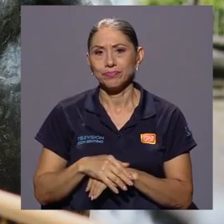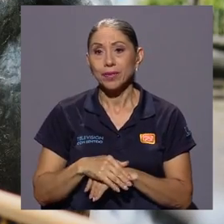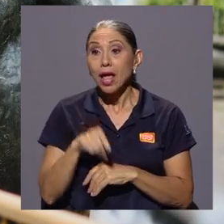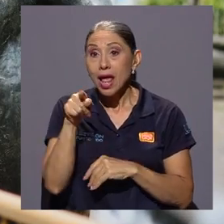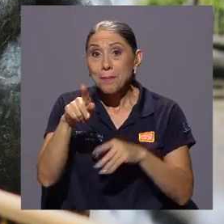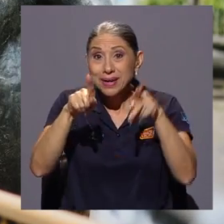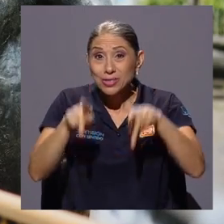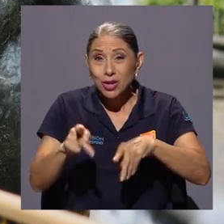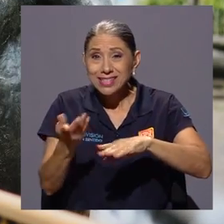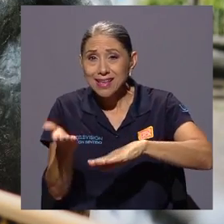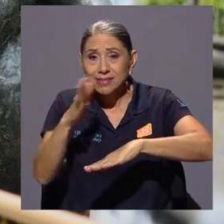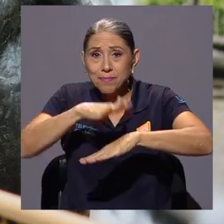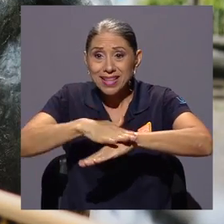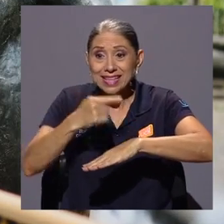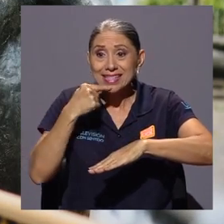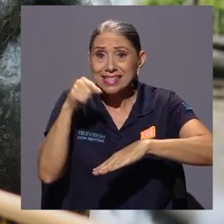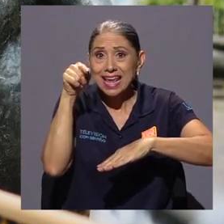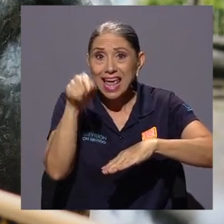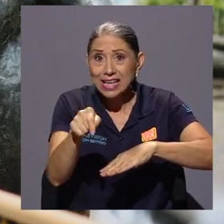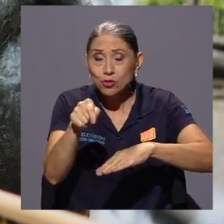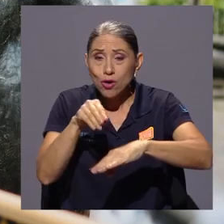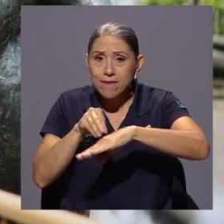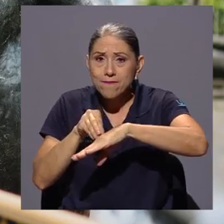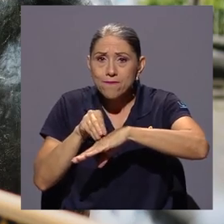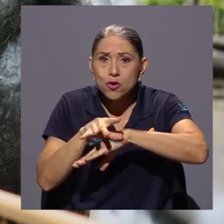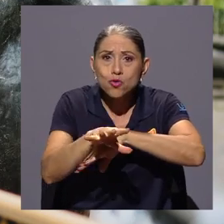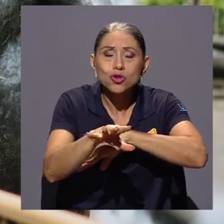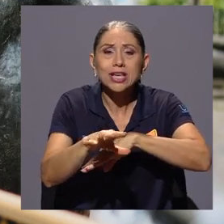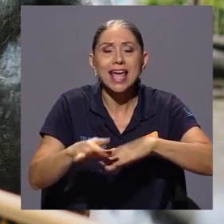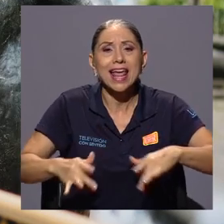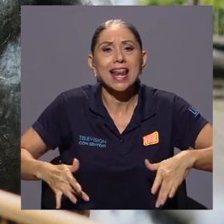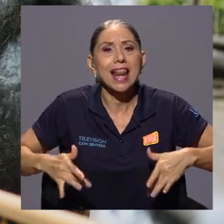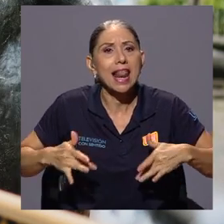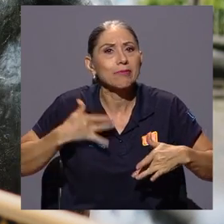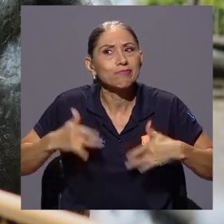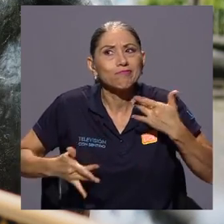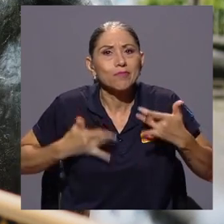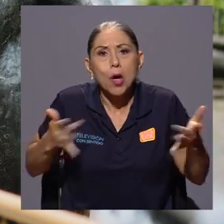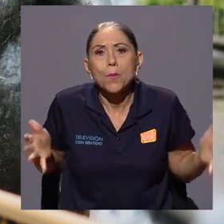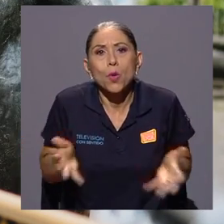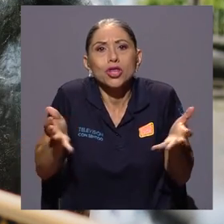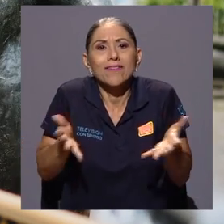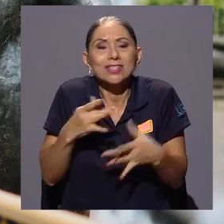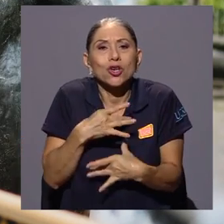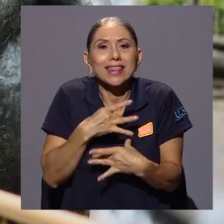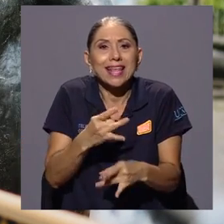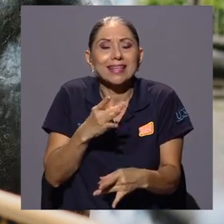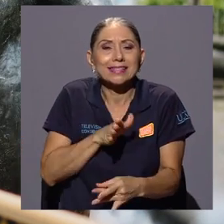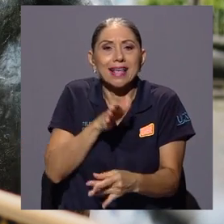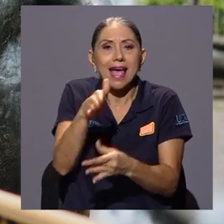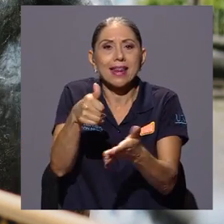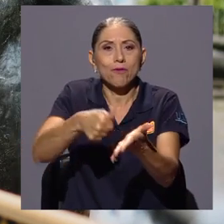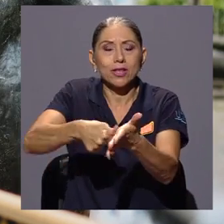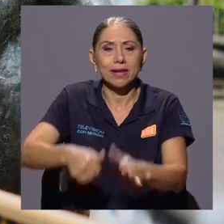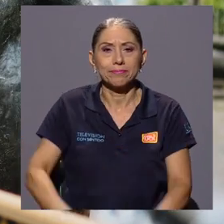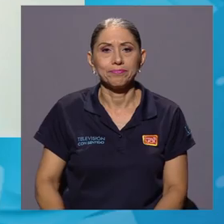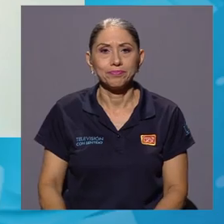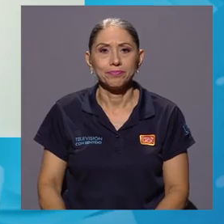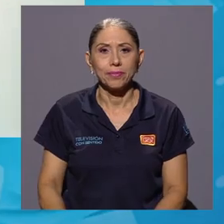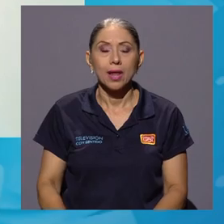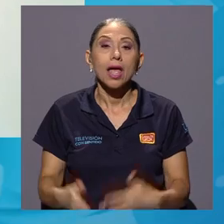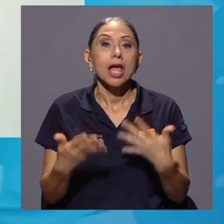a estos datos, los expertos advierten que este factor influye de manera directa en la motivación y el interés que tendrán las personas para ir a votar.